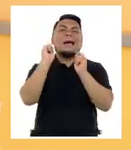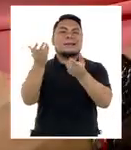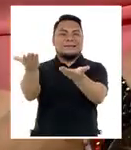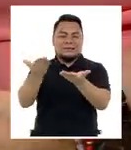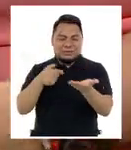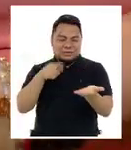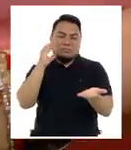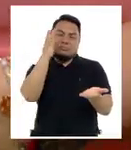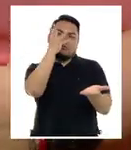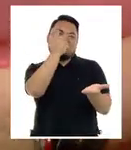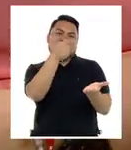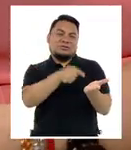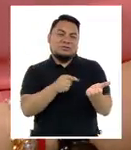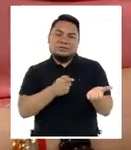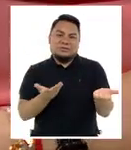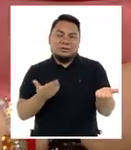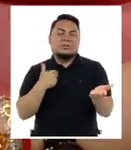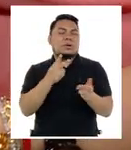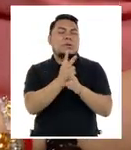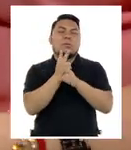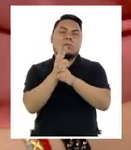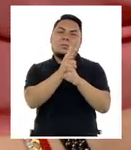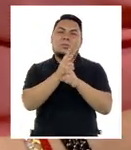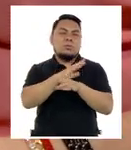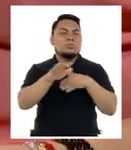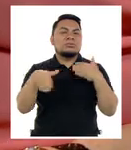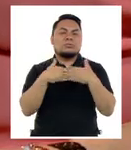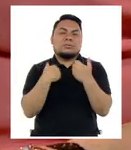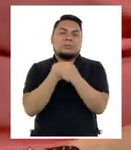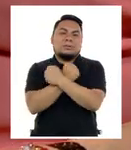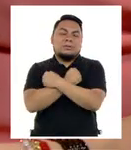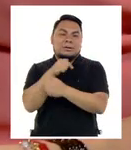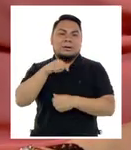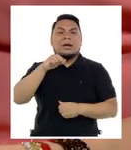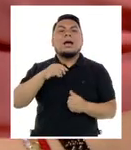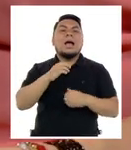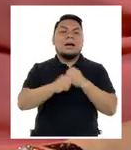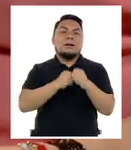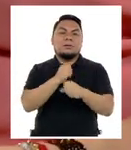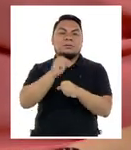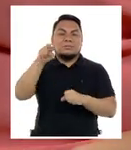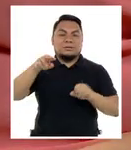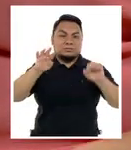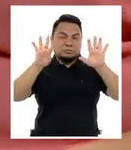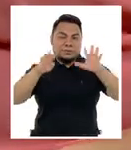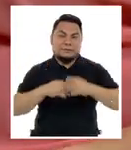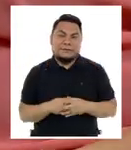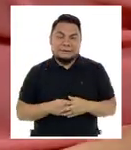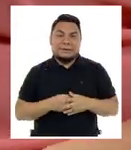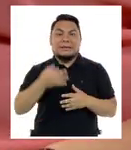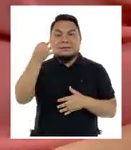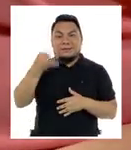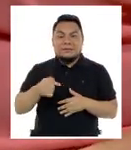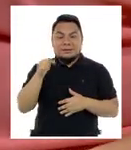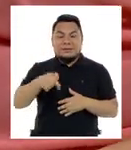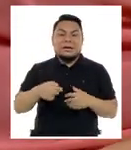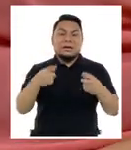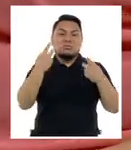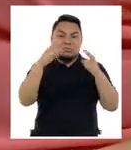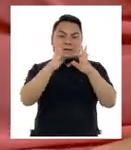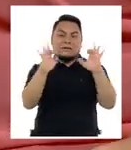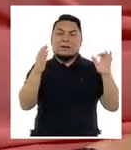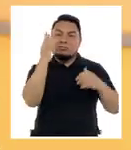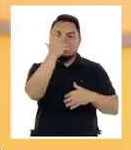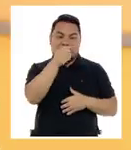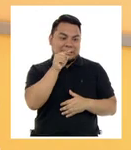precioso precioso precioso que voy a cuidar con todo cariño en este año 2019 y de verdad acá viene